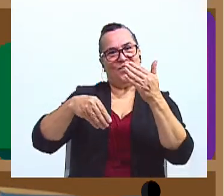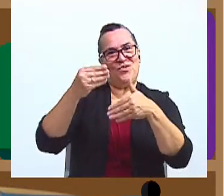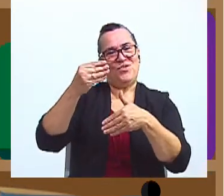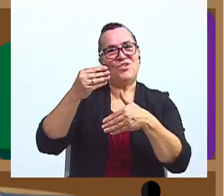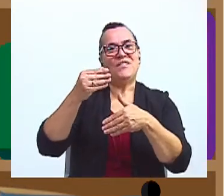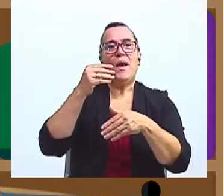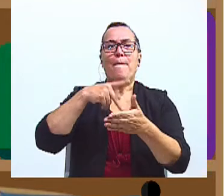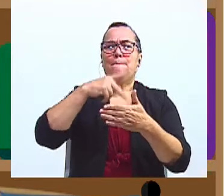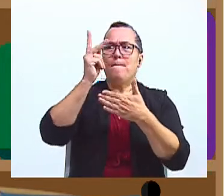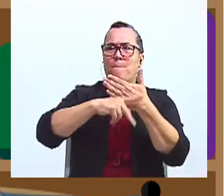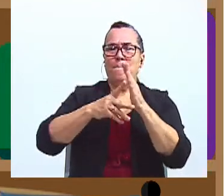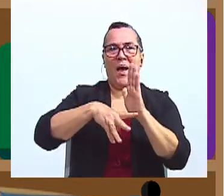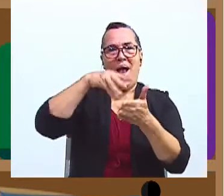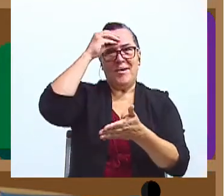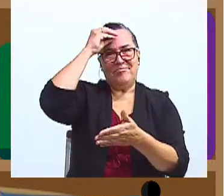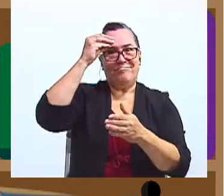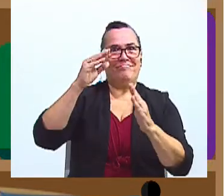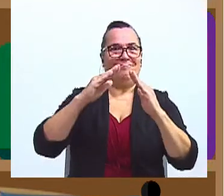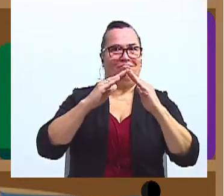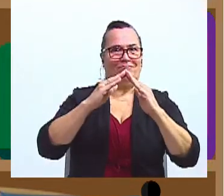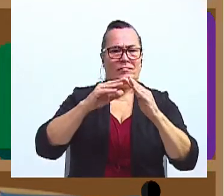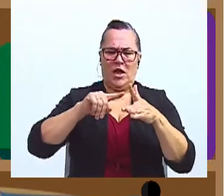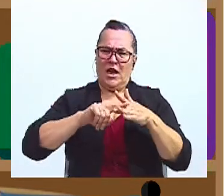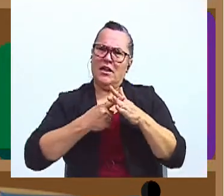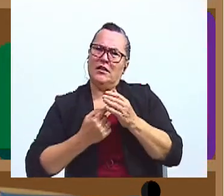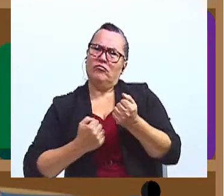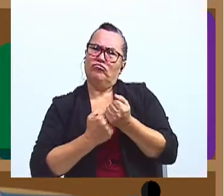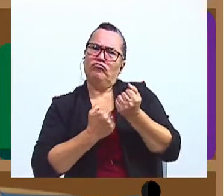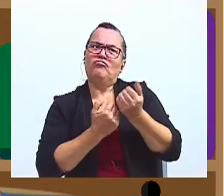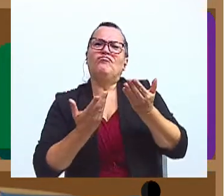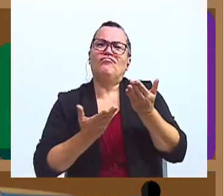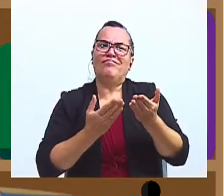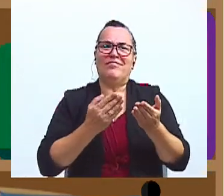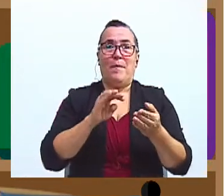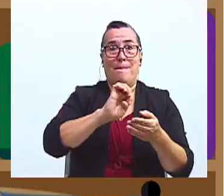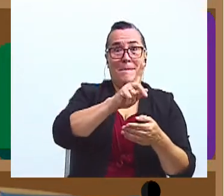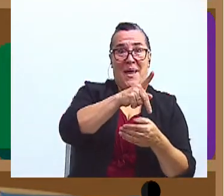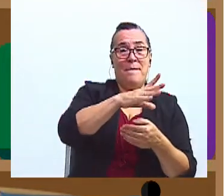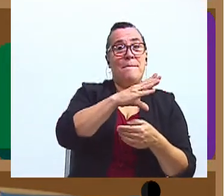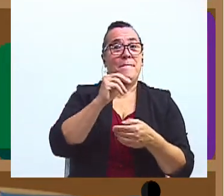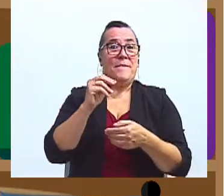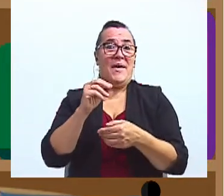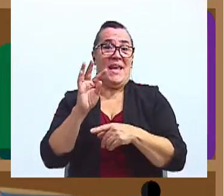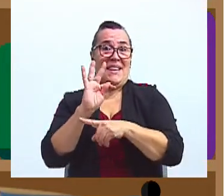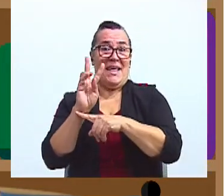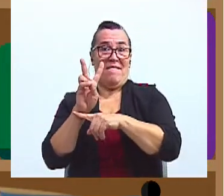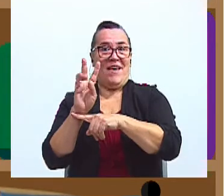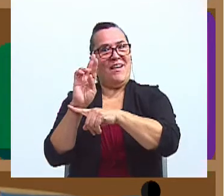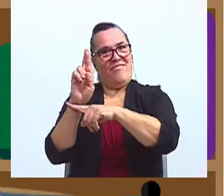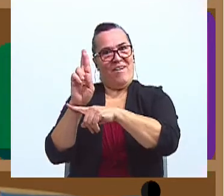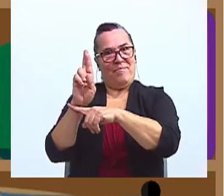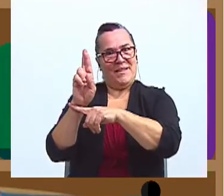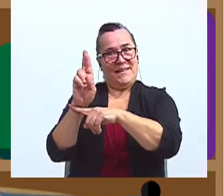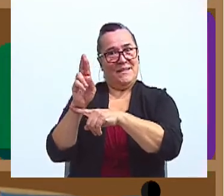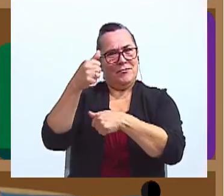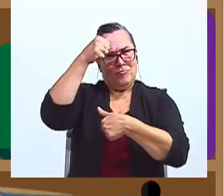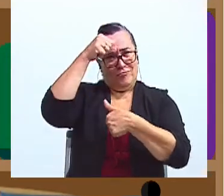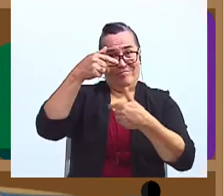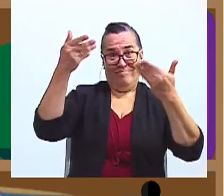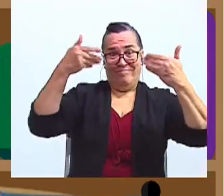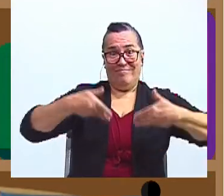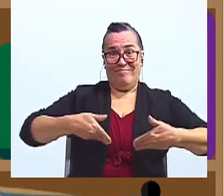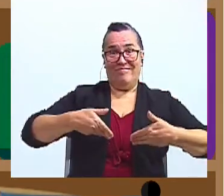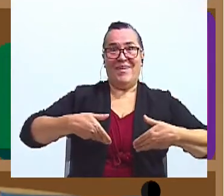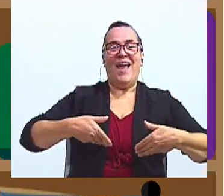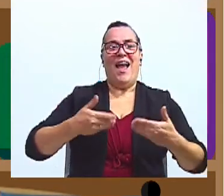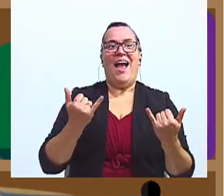programa Aprendo en Casa, una iniciativa del Ministerio de Educación Pública y del Grupo Repetel. ¿Se acuerdan de mí? ¿Sí?